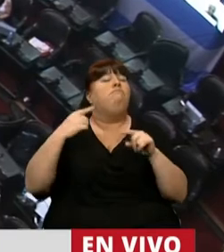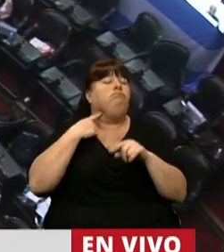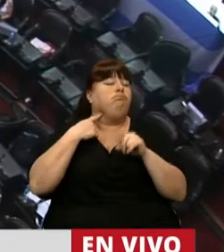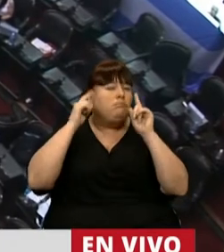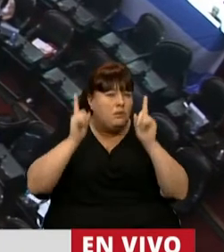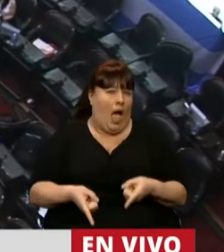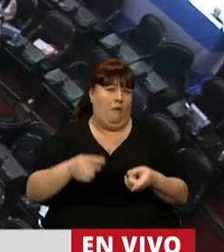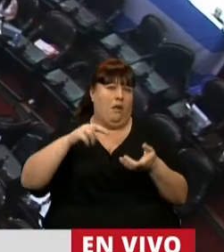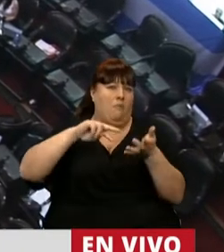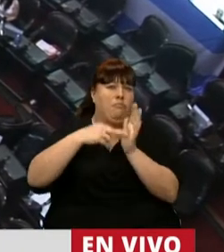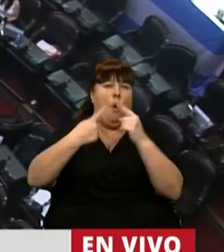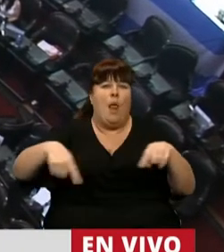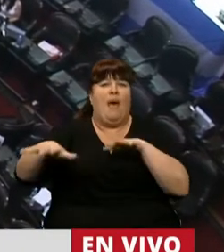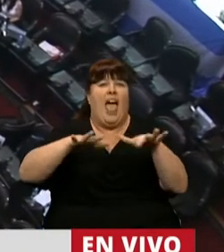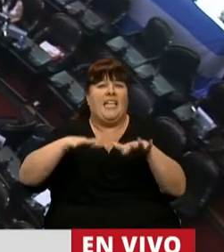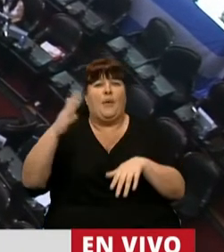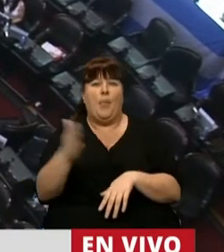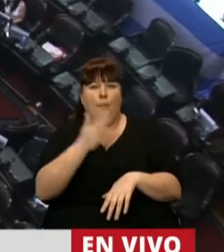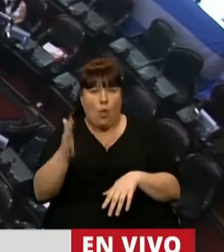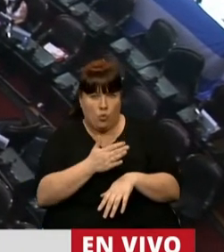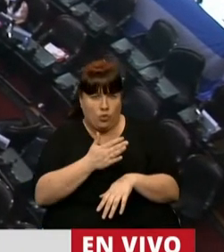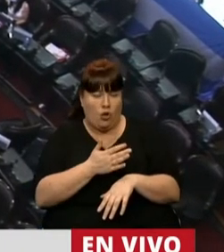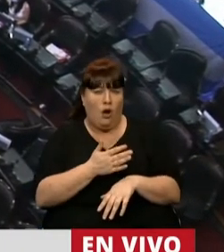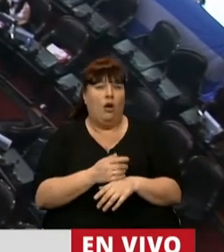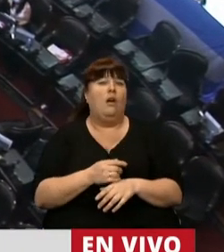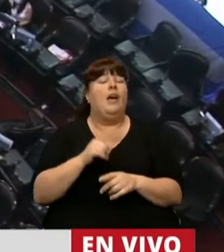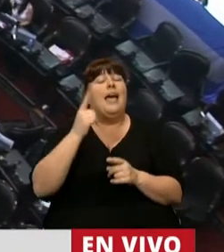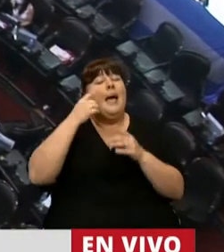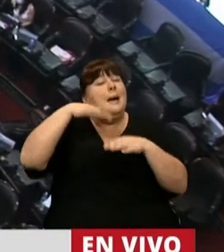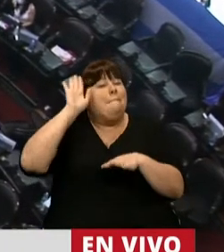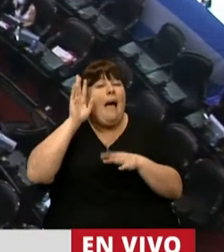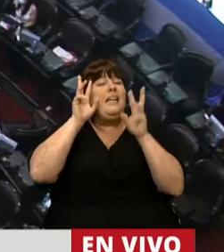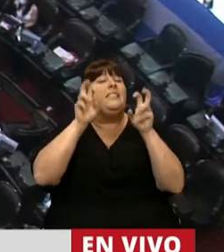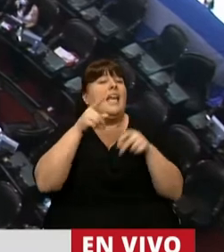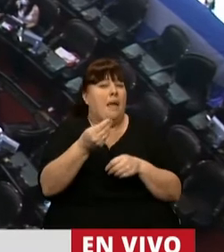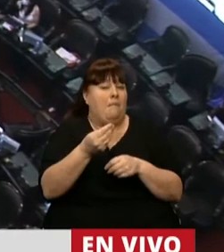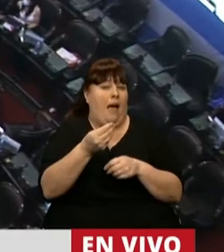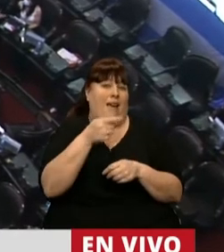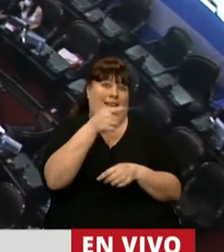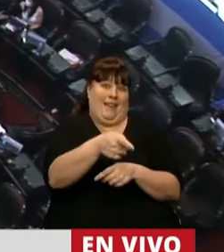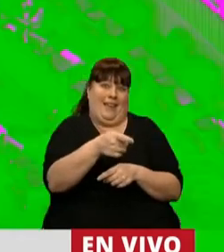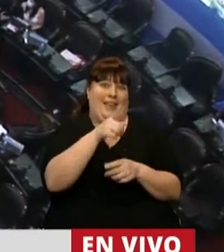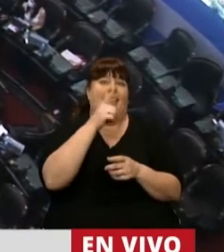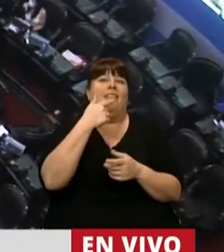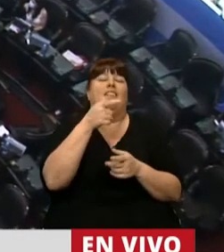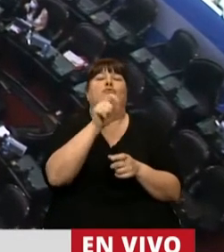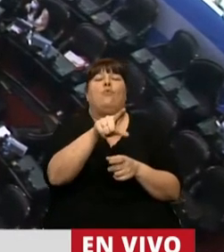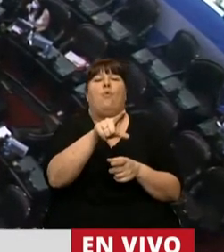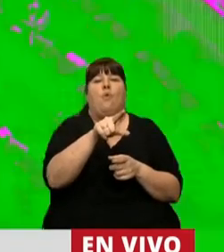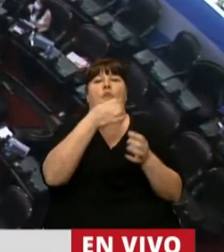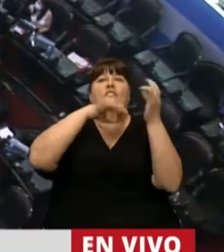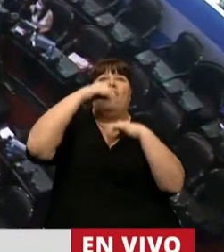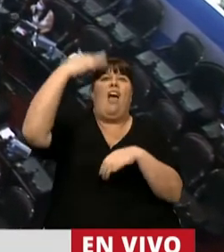todo tipo de actividades productivas y de manera particular a la que tienen aquel perfil